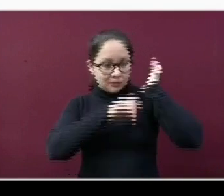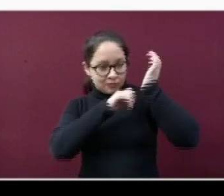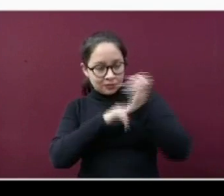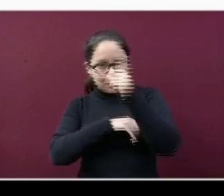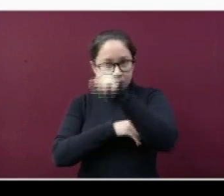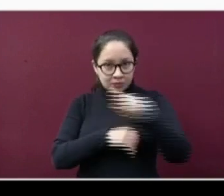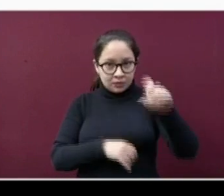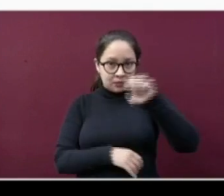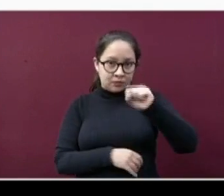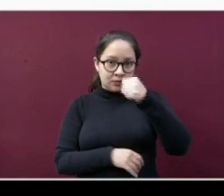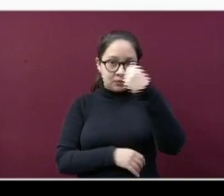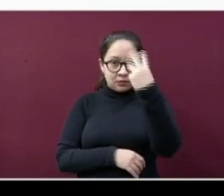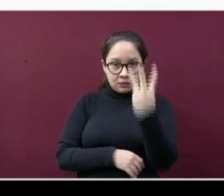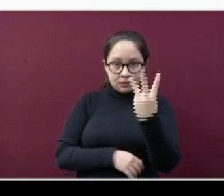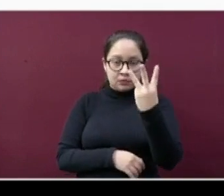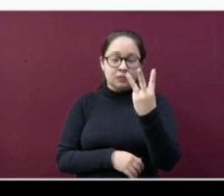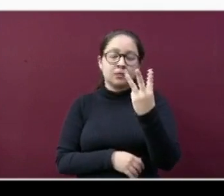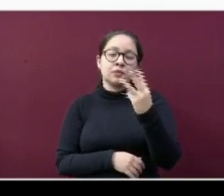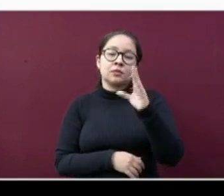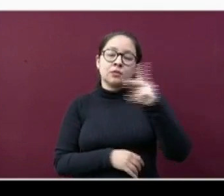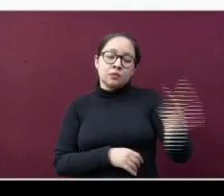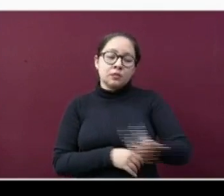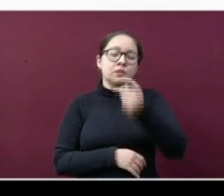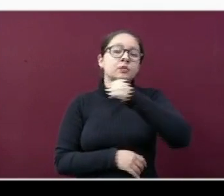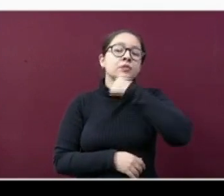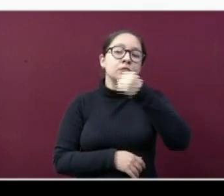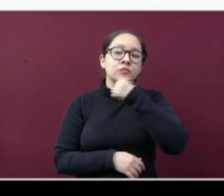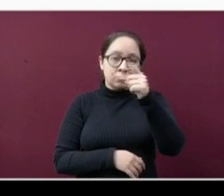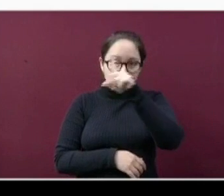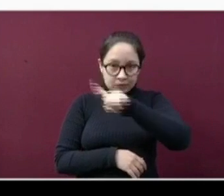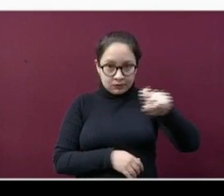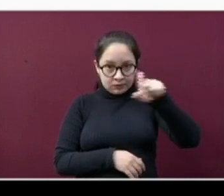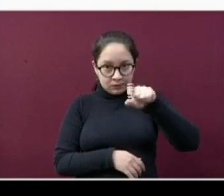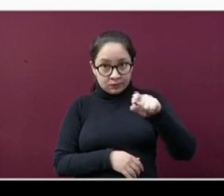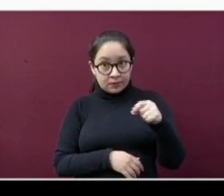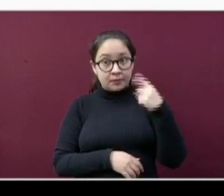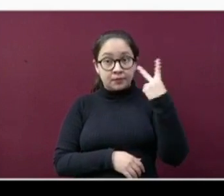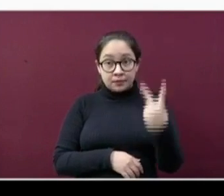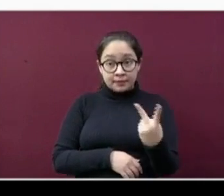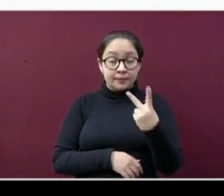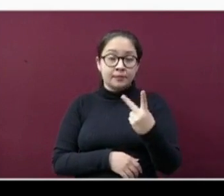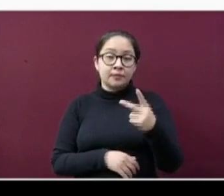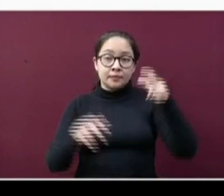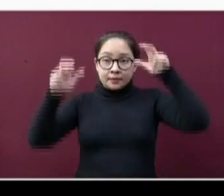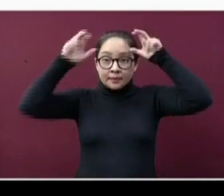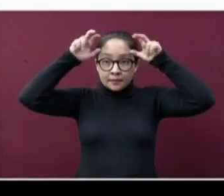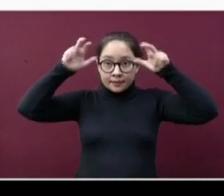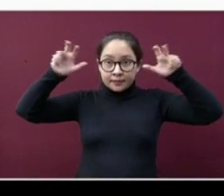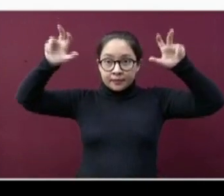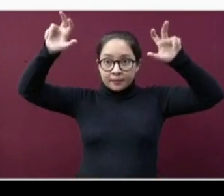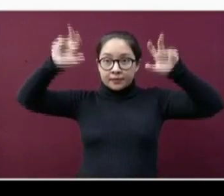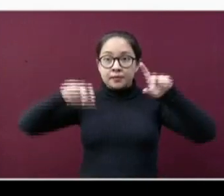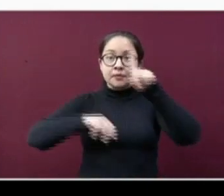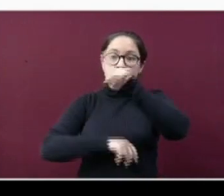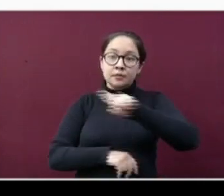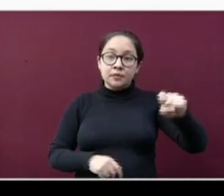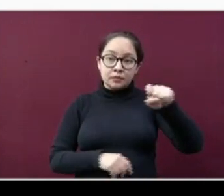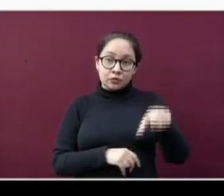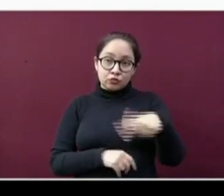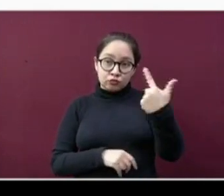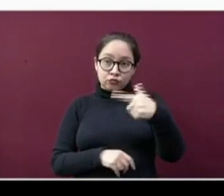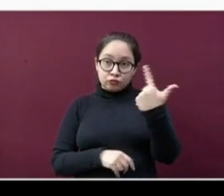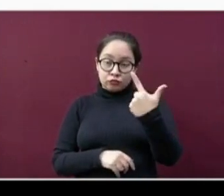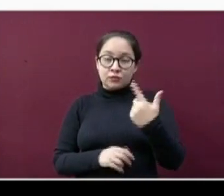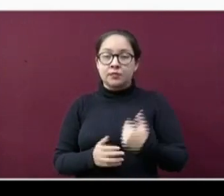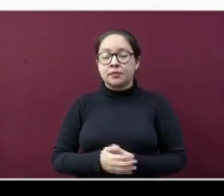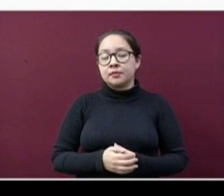163, Pueblo Viejo 122 y Misantla 102. Como se